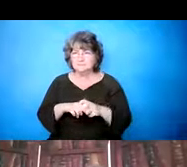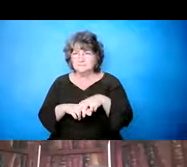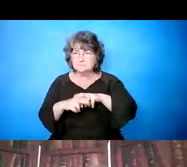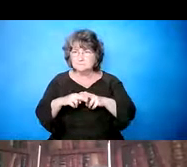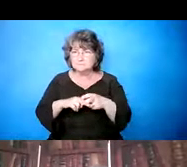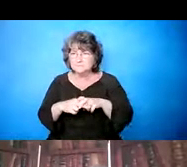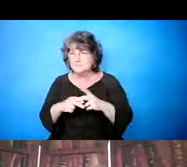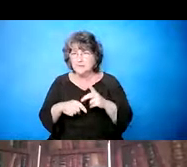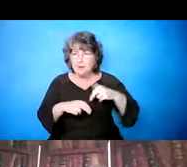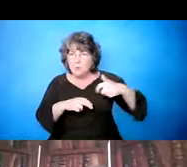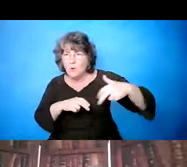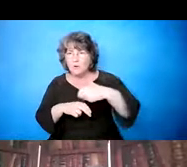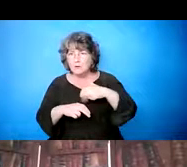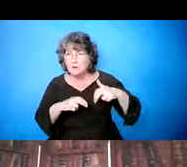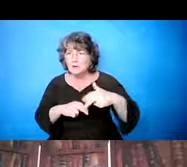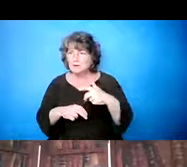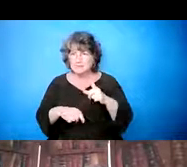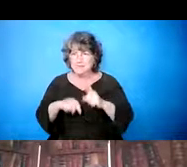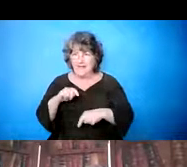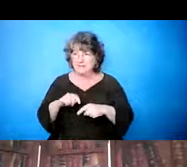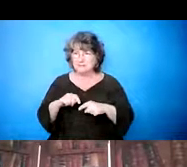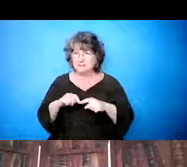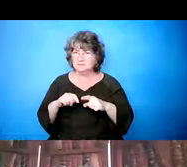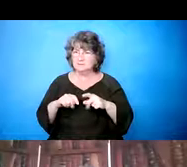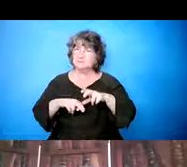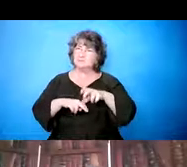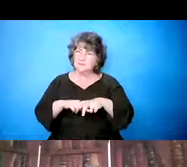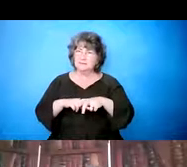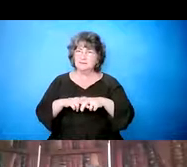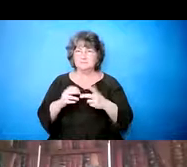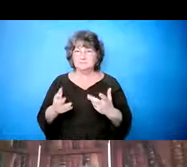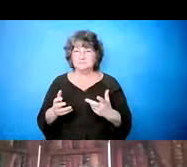están moviendo por, por, por, por ninguna razón, eh,